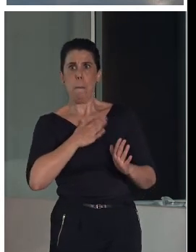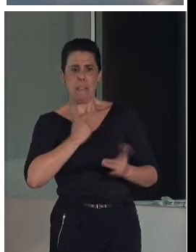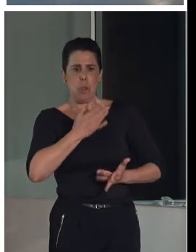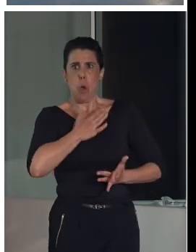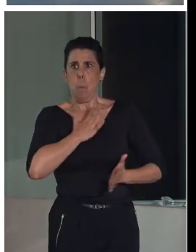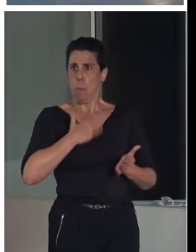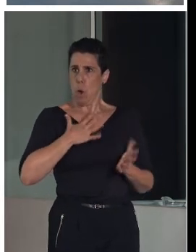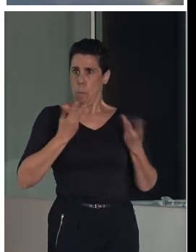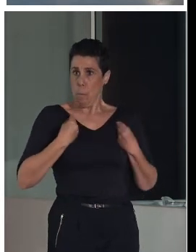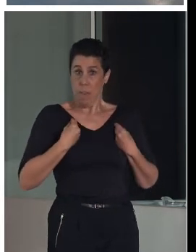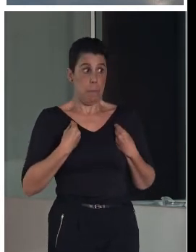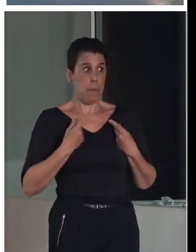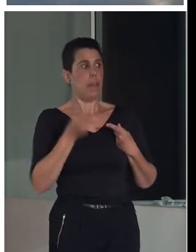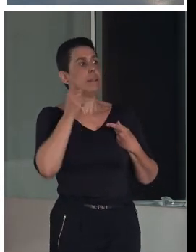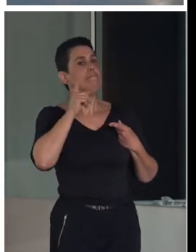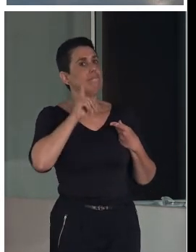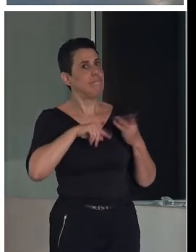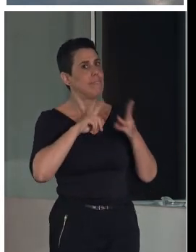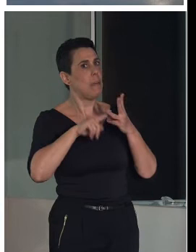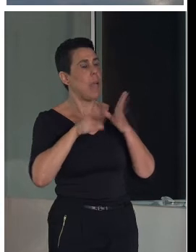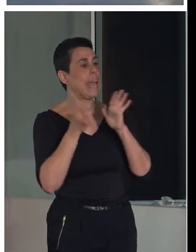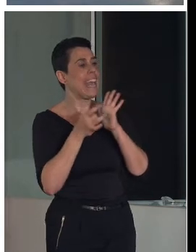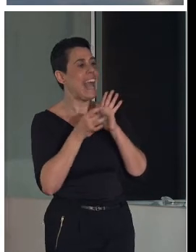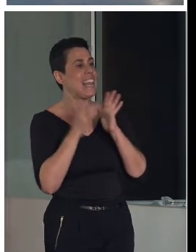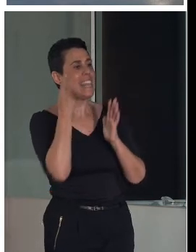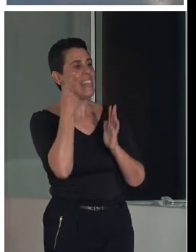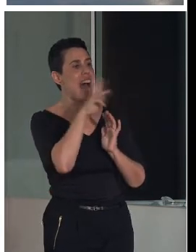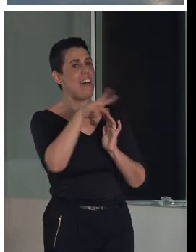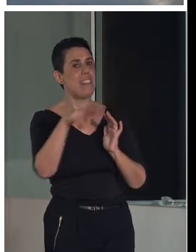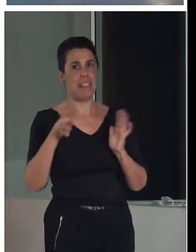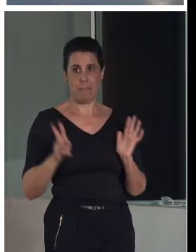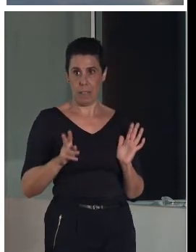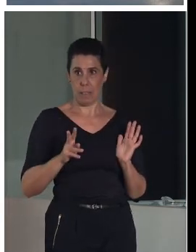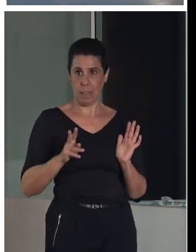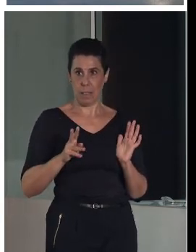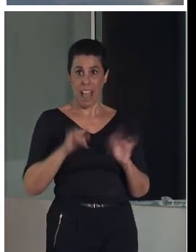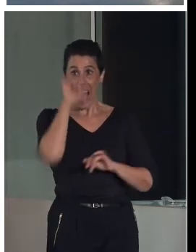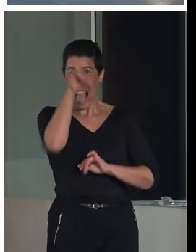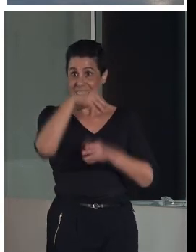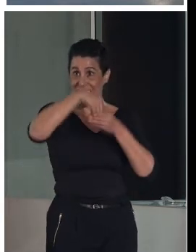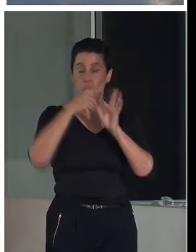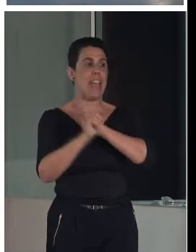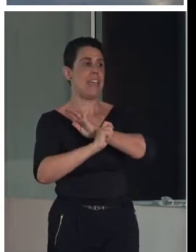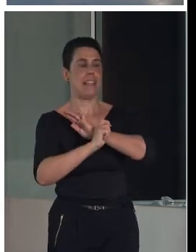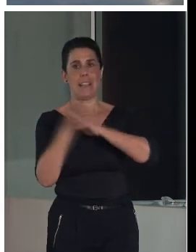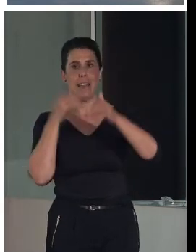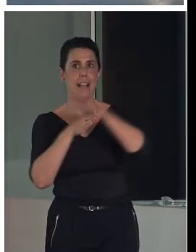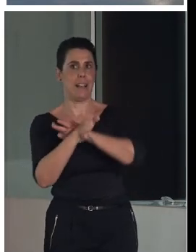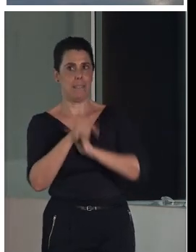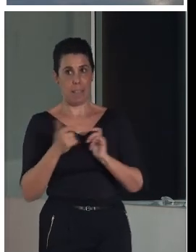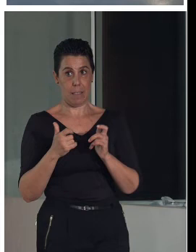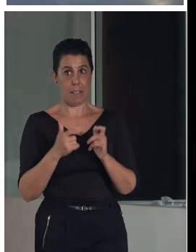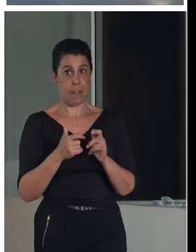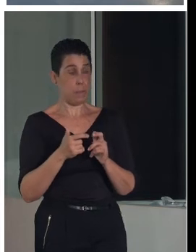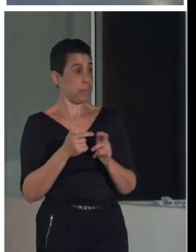es donde se encuadran las estrategias de accesibilidad. Y no podemos